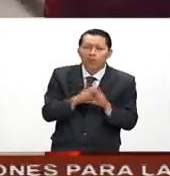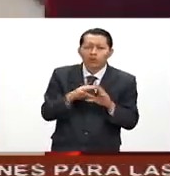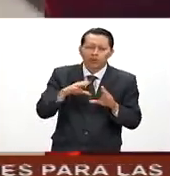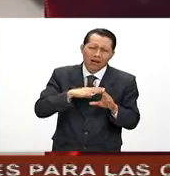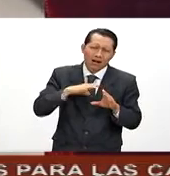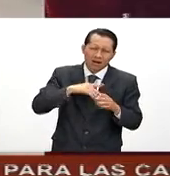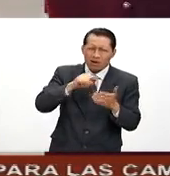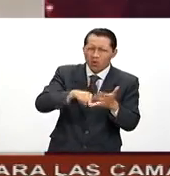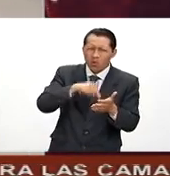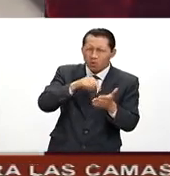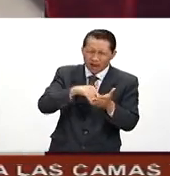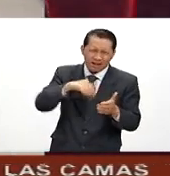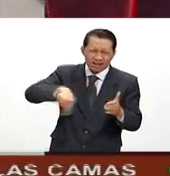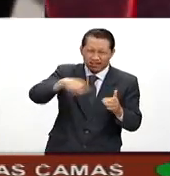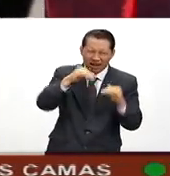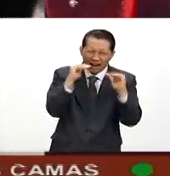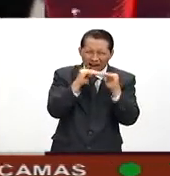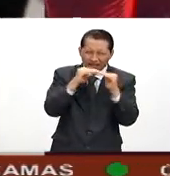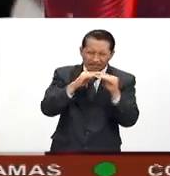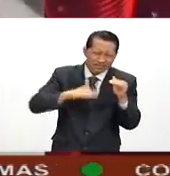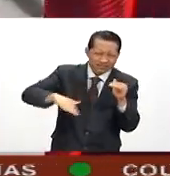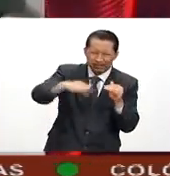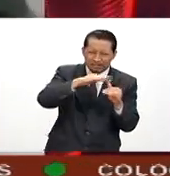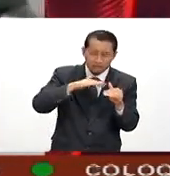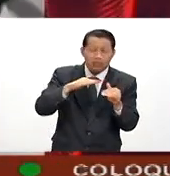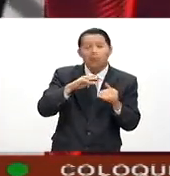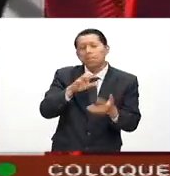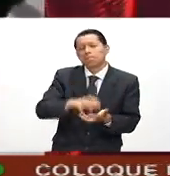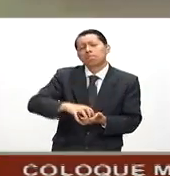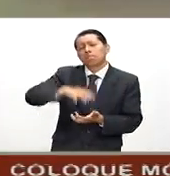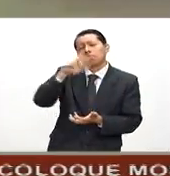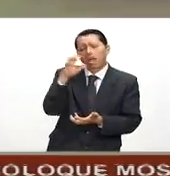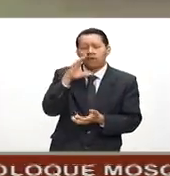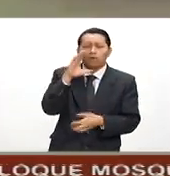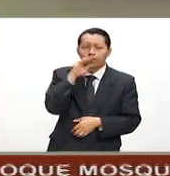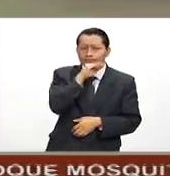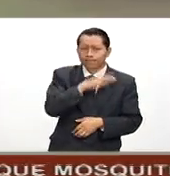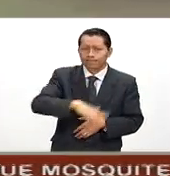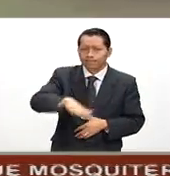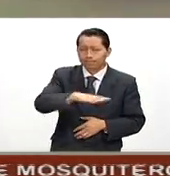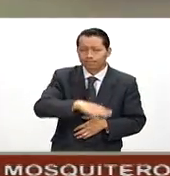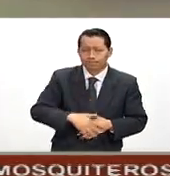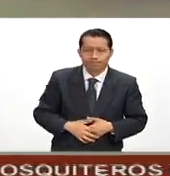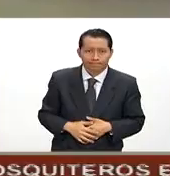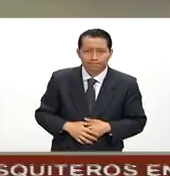vecindarios, donde la mayoría son personas de raza negra.